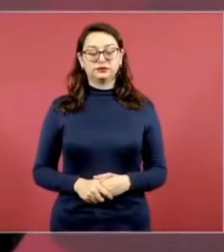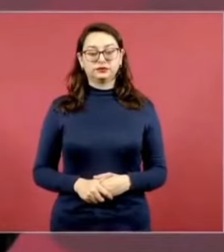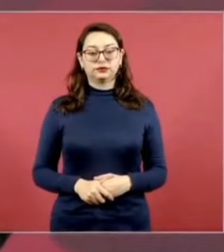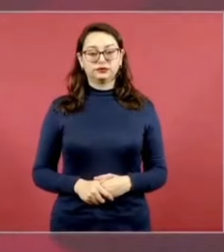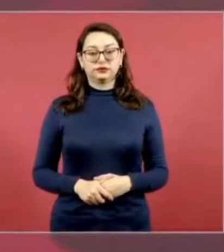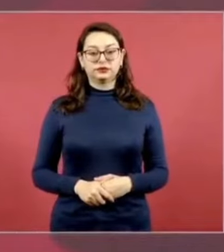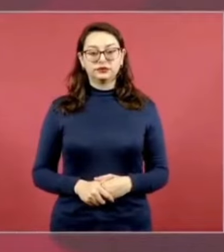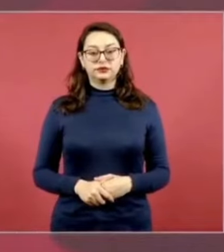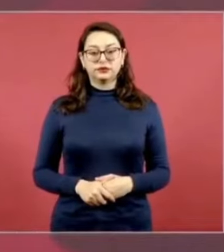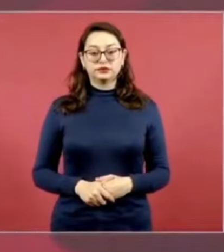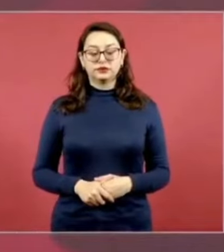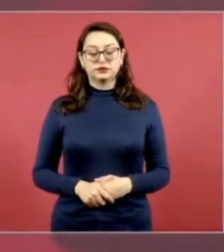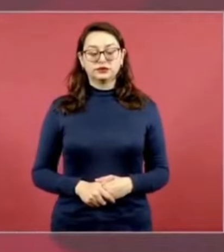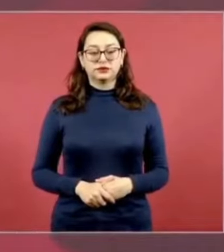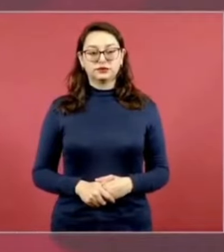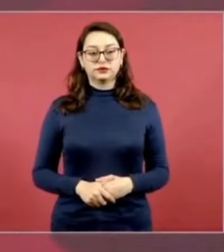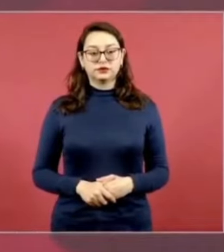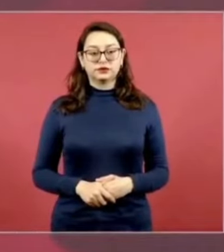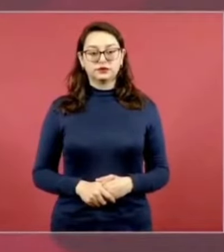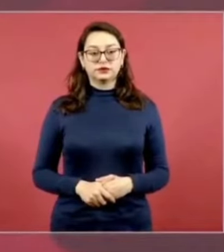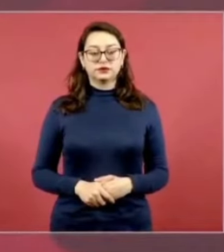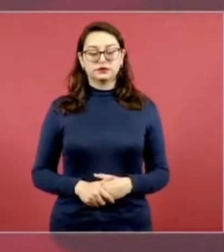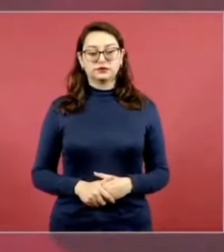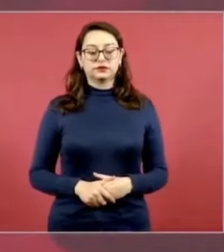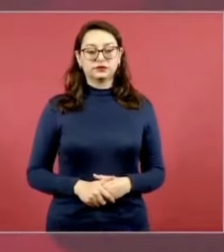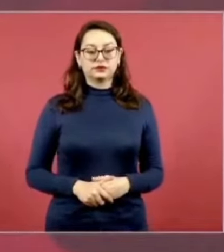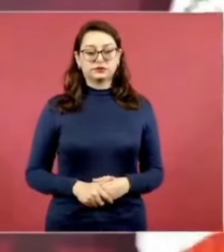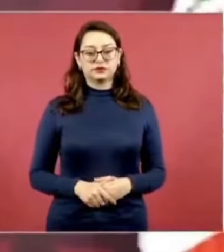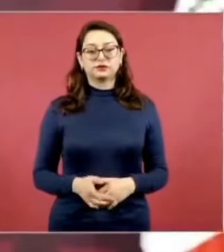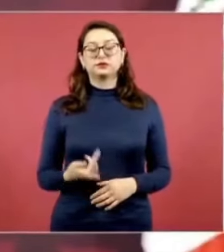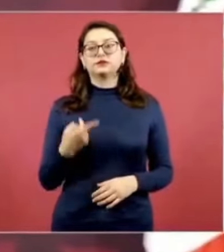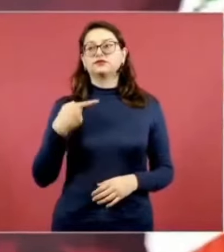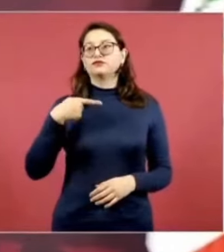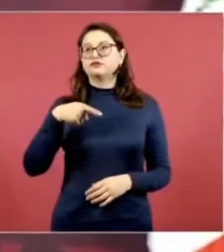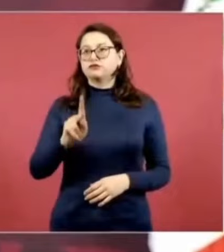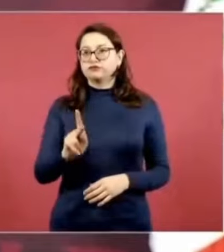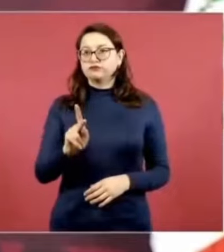es el que cuando no hay corrupción